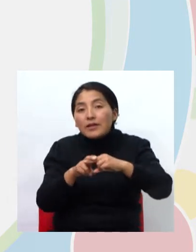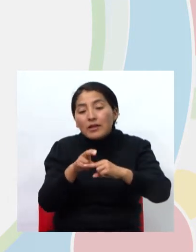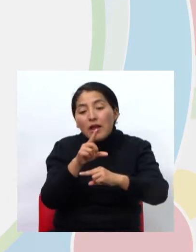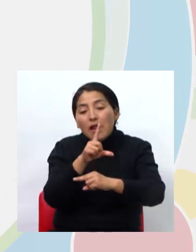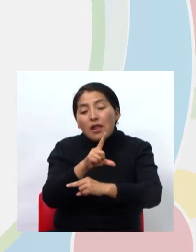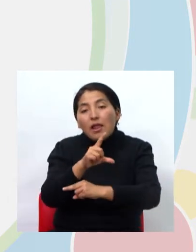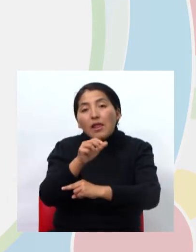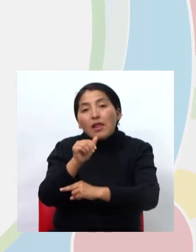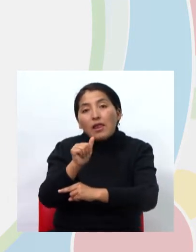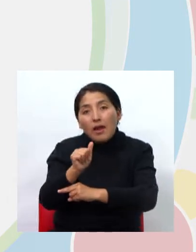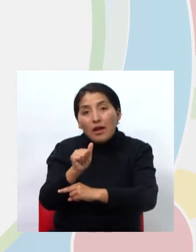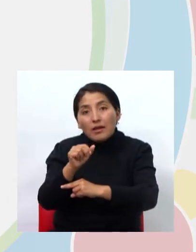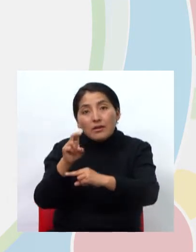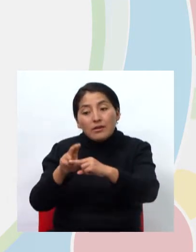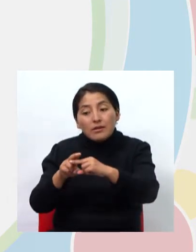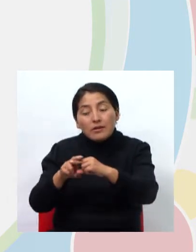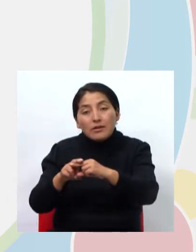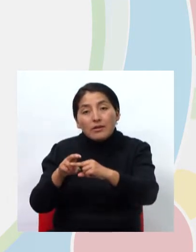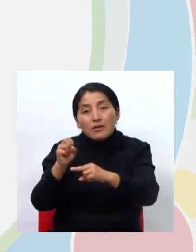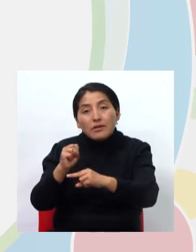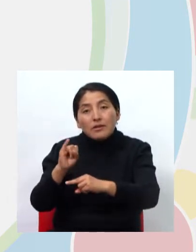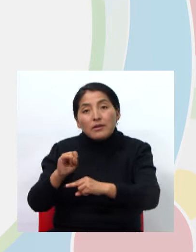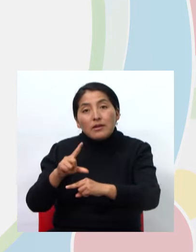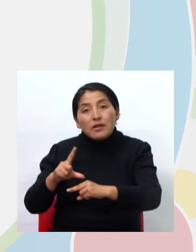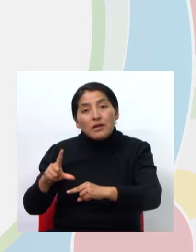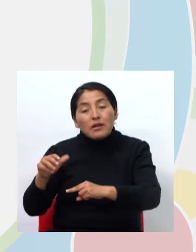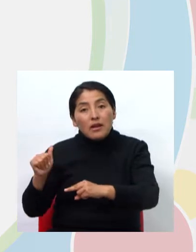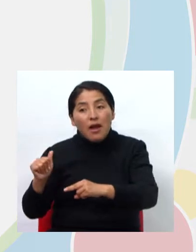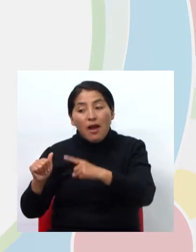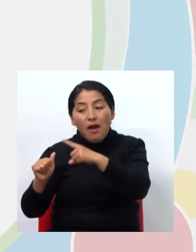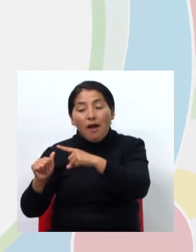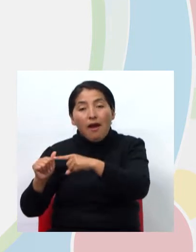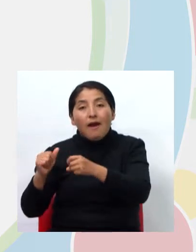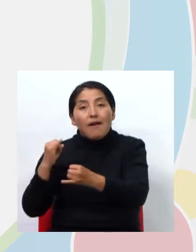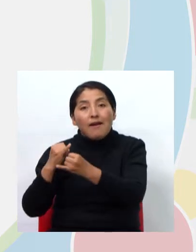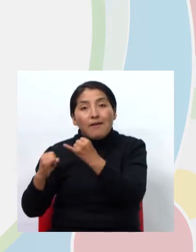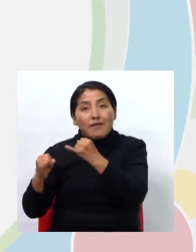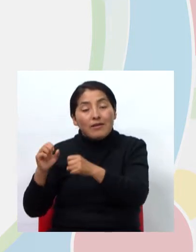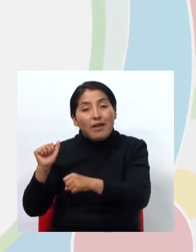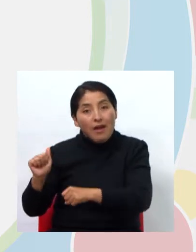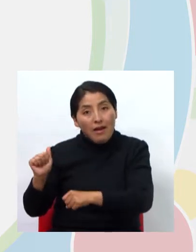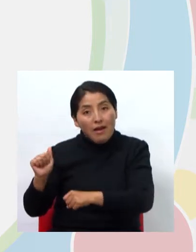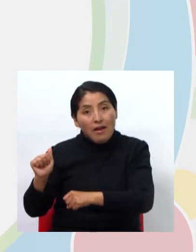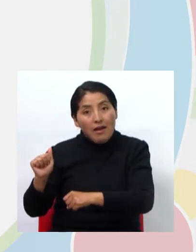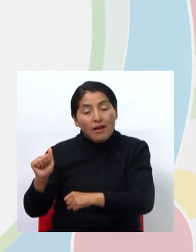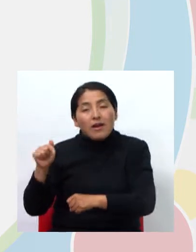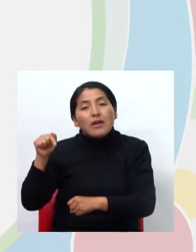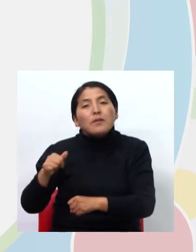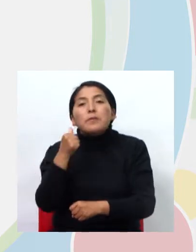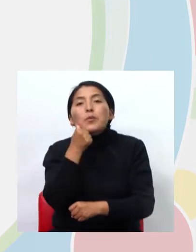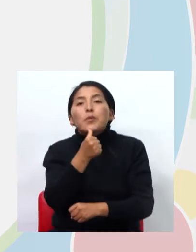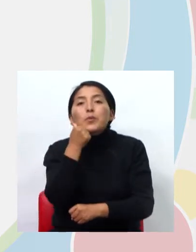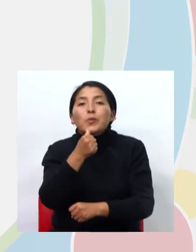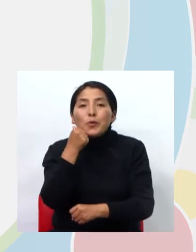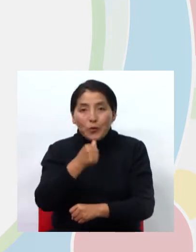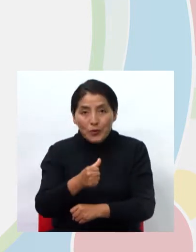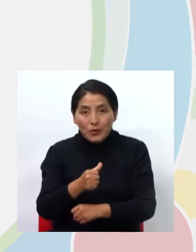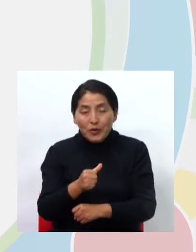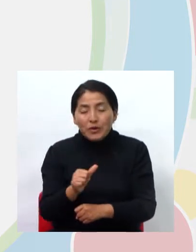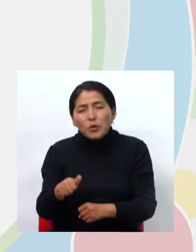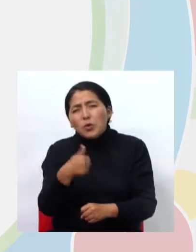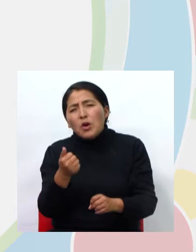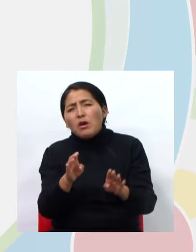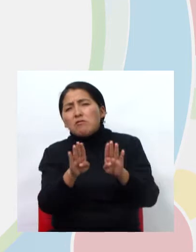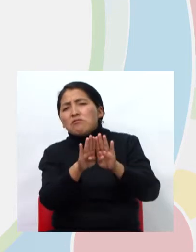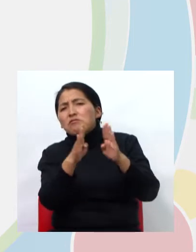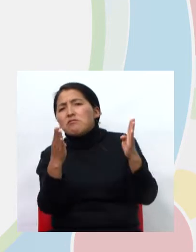LA y termina en A. Entonces, pertenece al femenino. La puerta